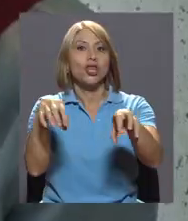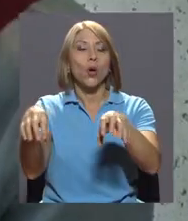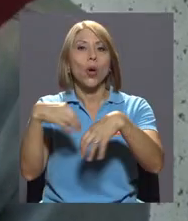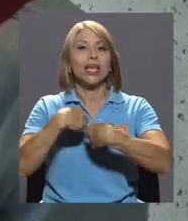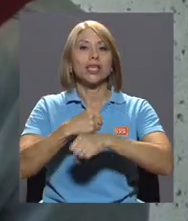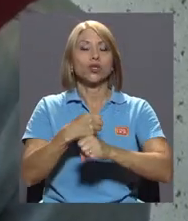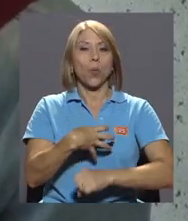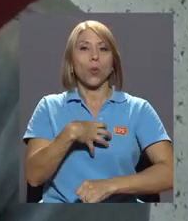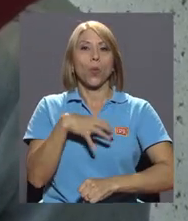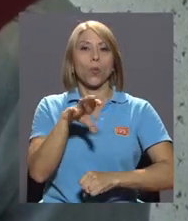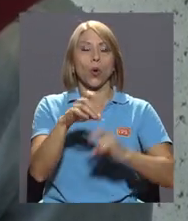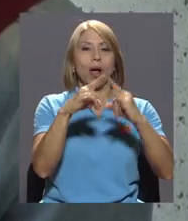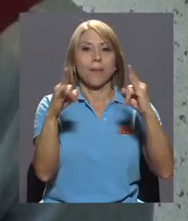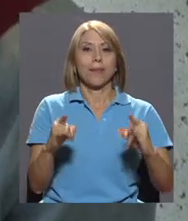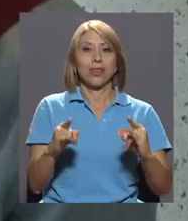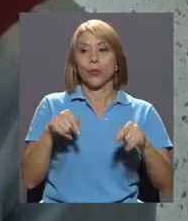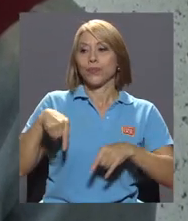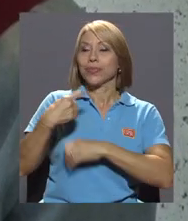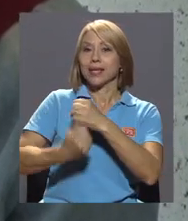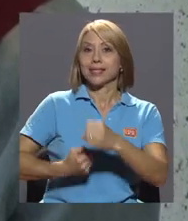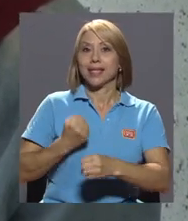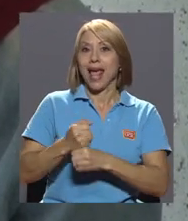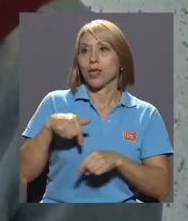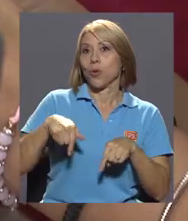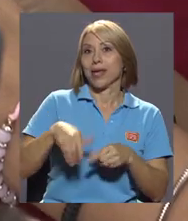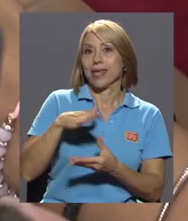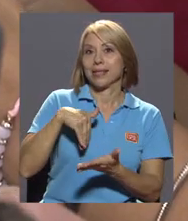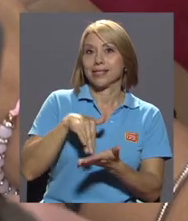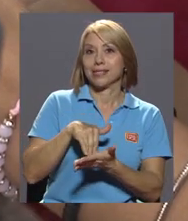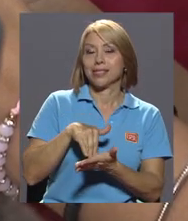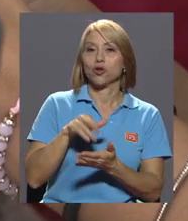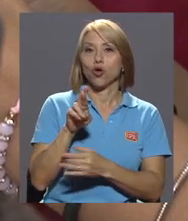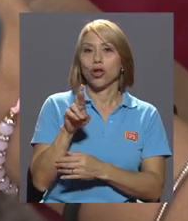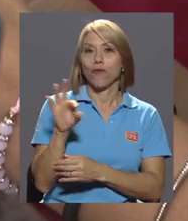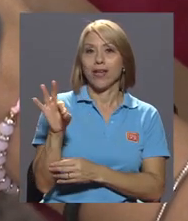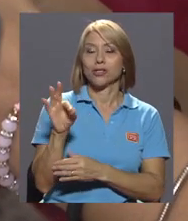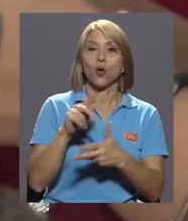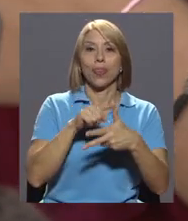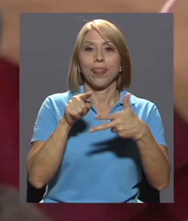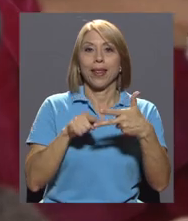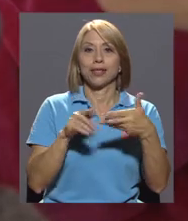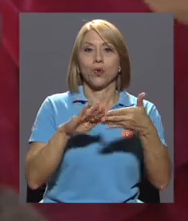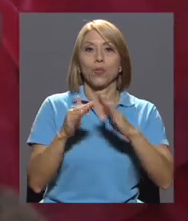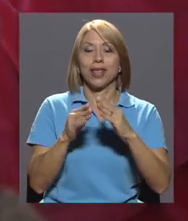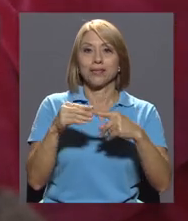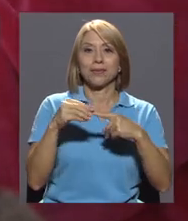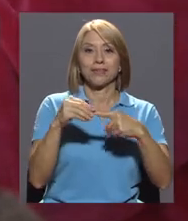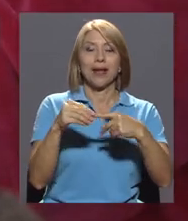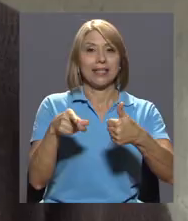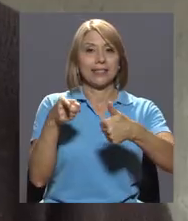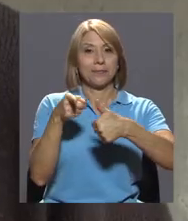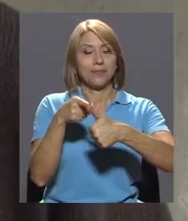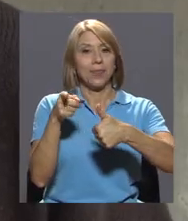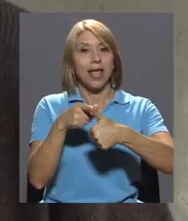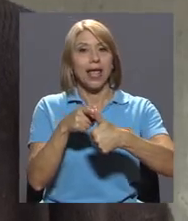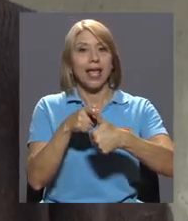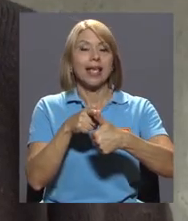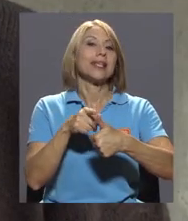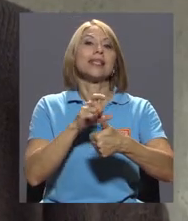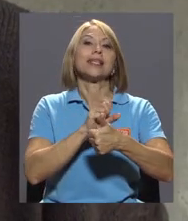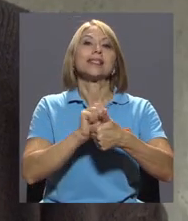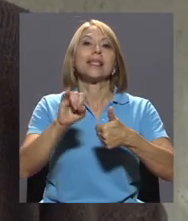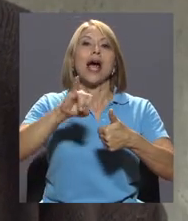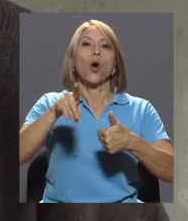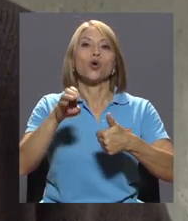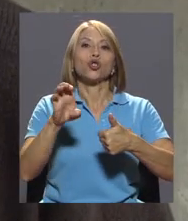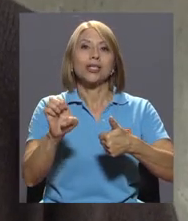este año en la sede Rodrigo Facio hay tres comunidades principales. Se realizó en la comunidad de San José de la